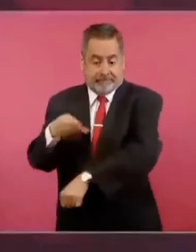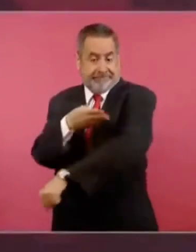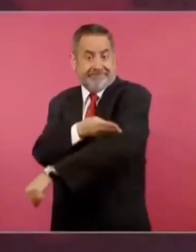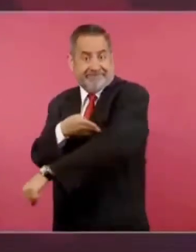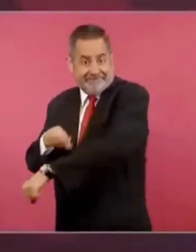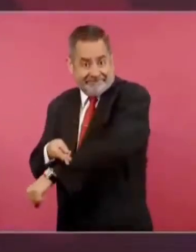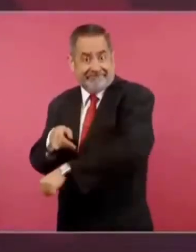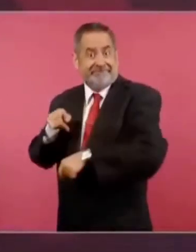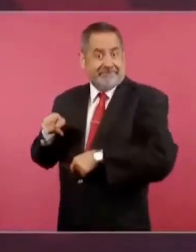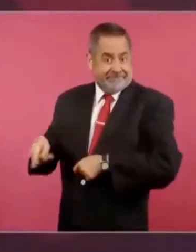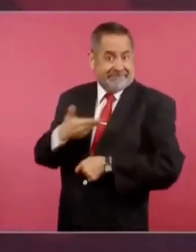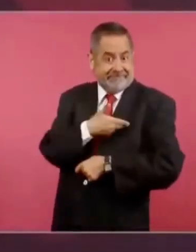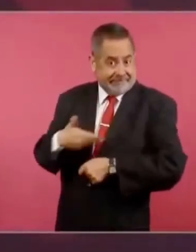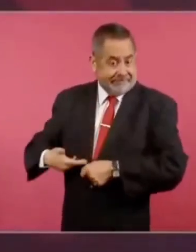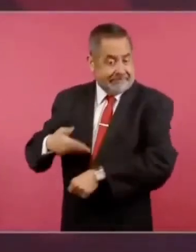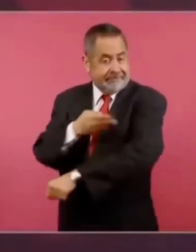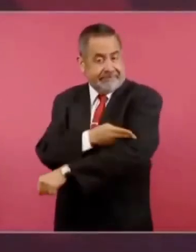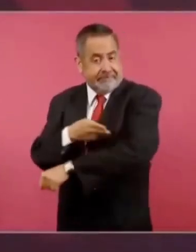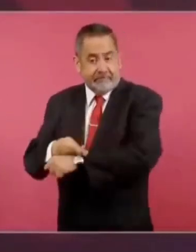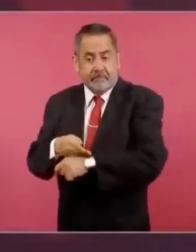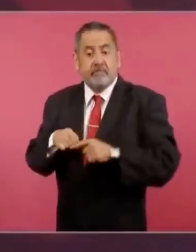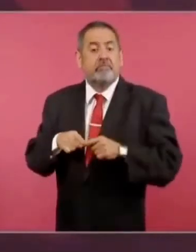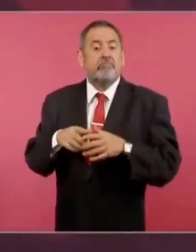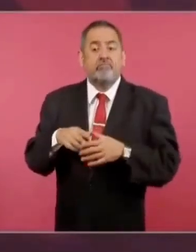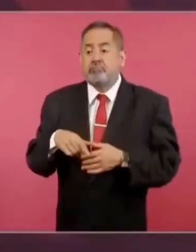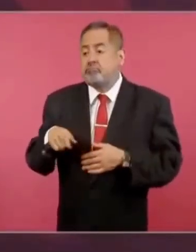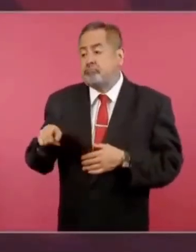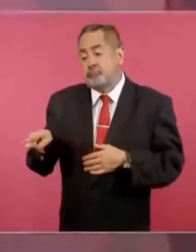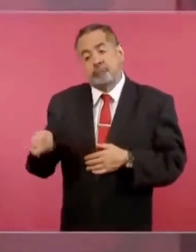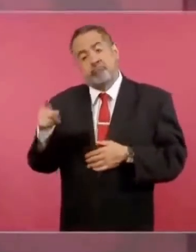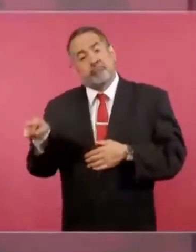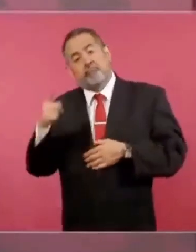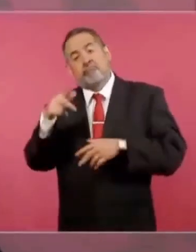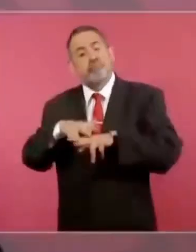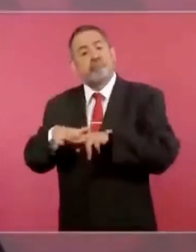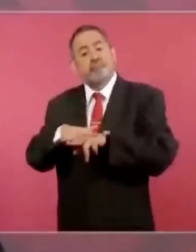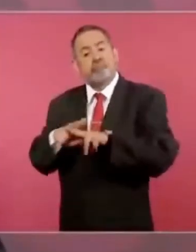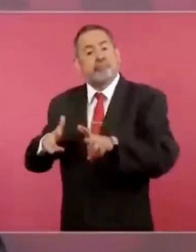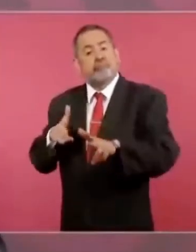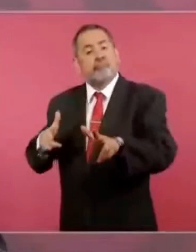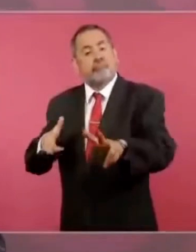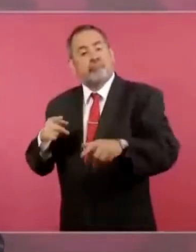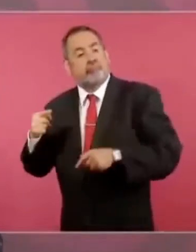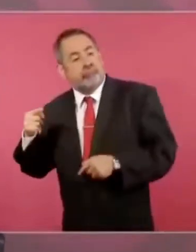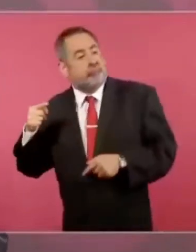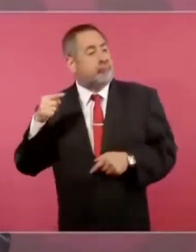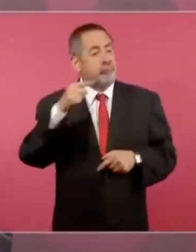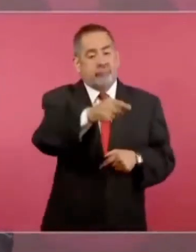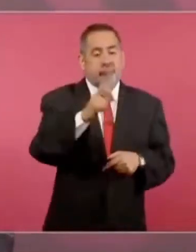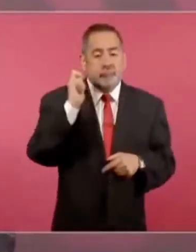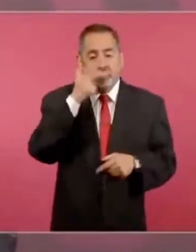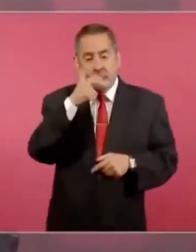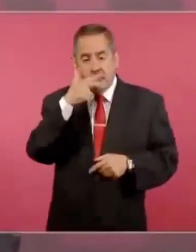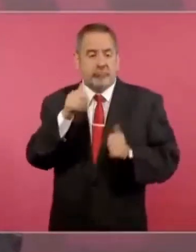envía trenes a combatir a Orozco a Chihuahua